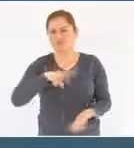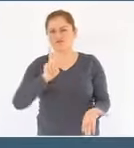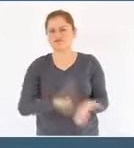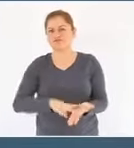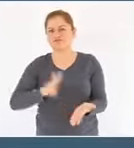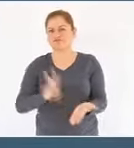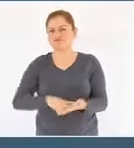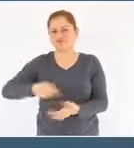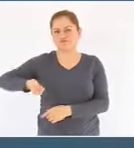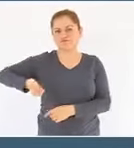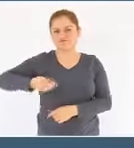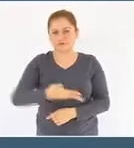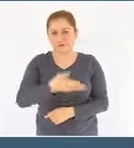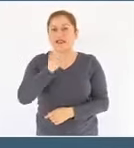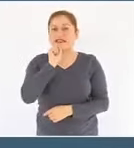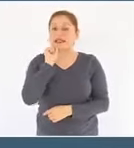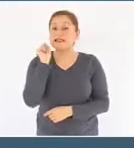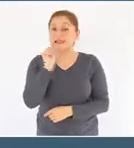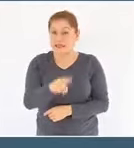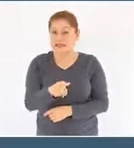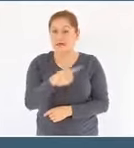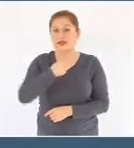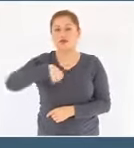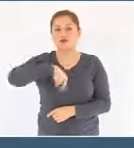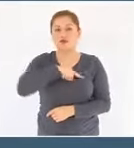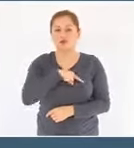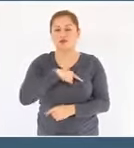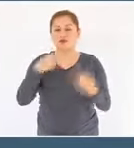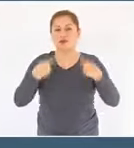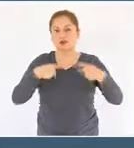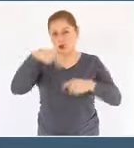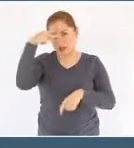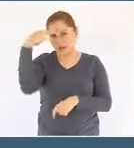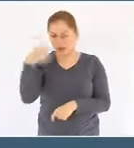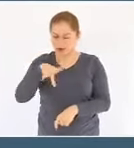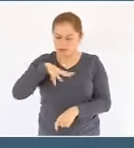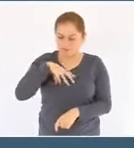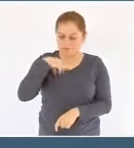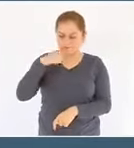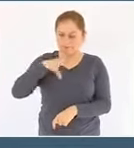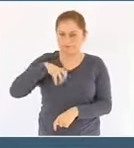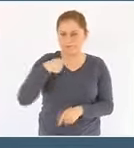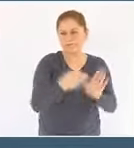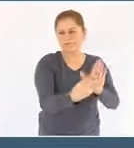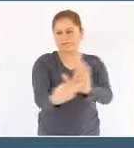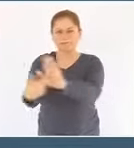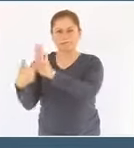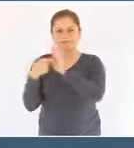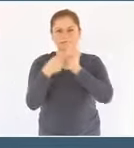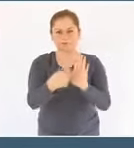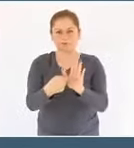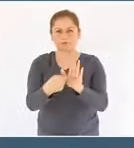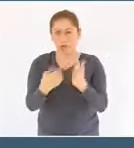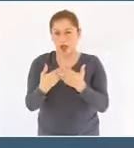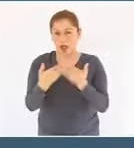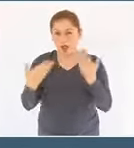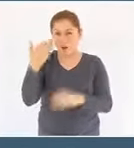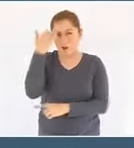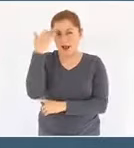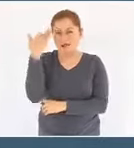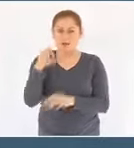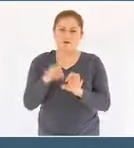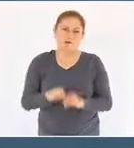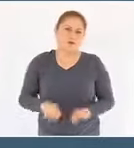coronaremos el gran esfuerzo que los mexicanos llevamos a cabo en este momento estelar de la